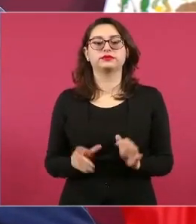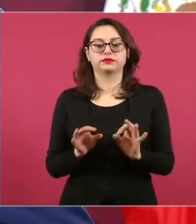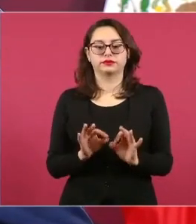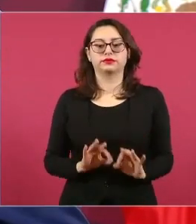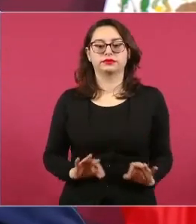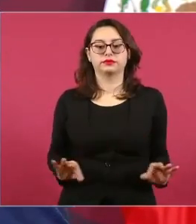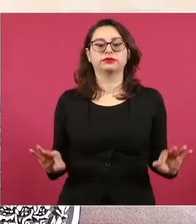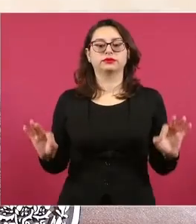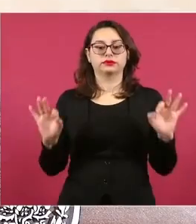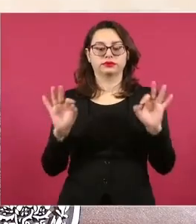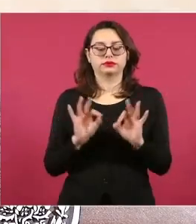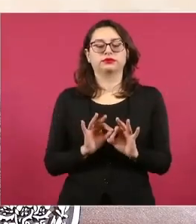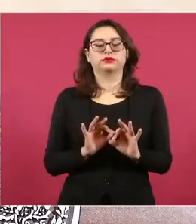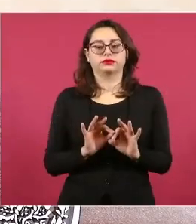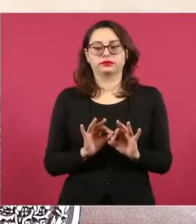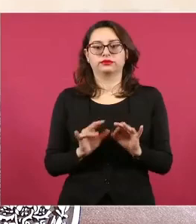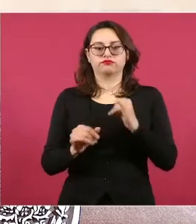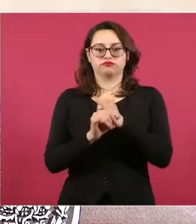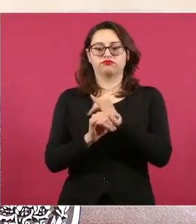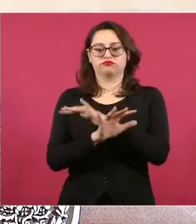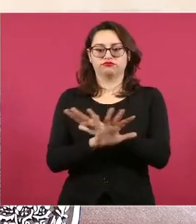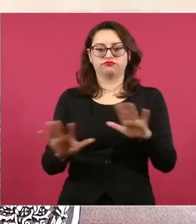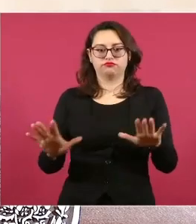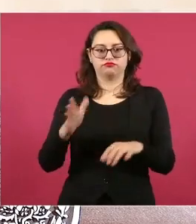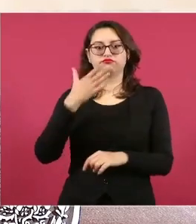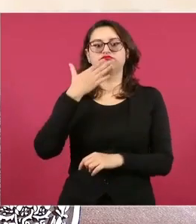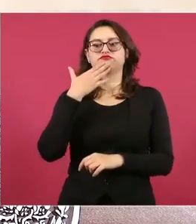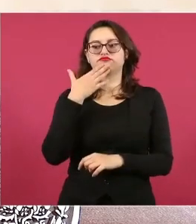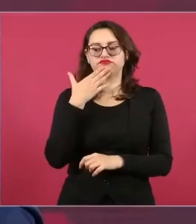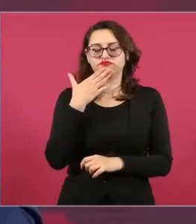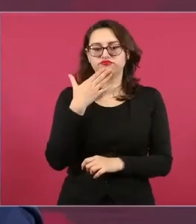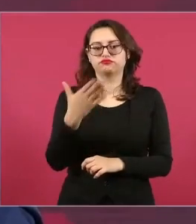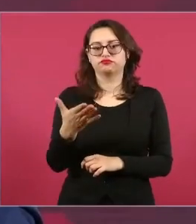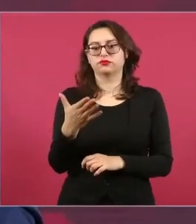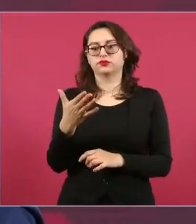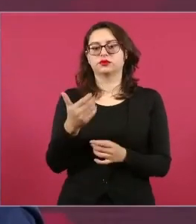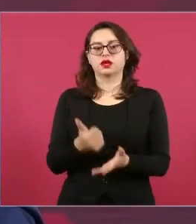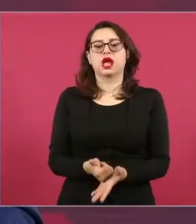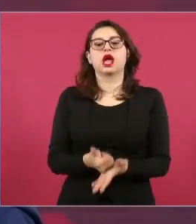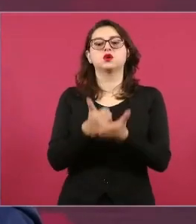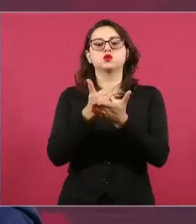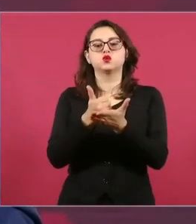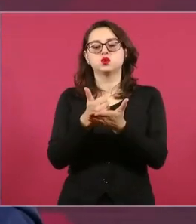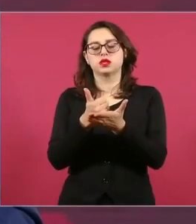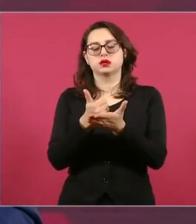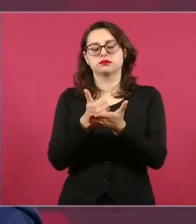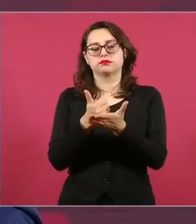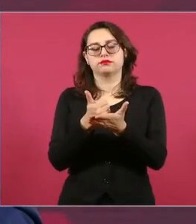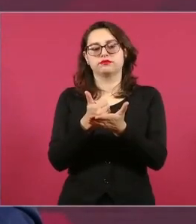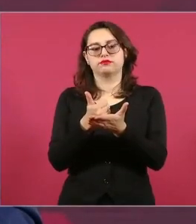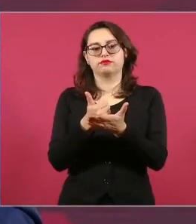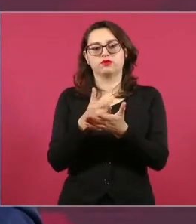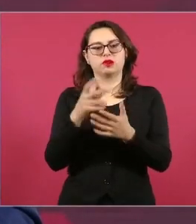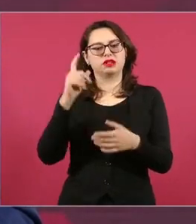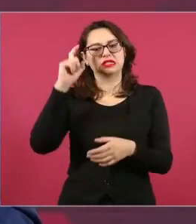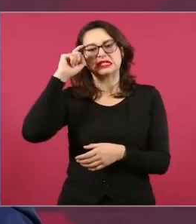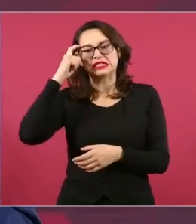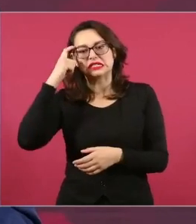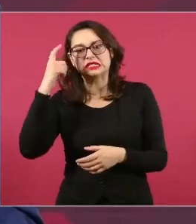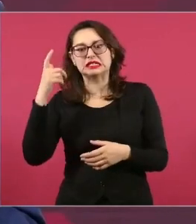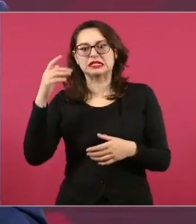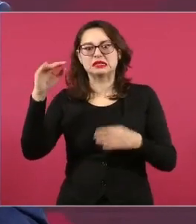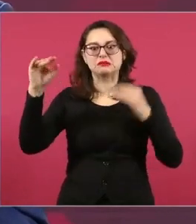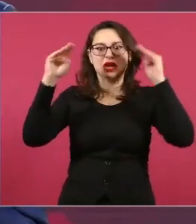importante que tengan la información y que nos ayuden. También no se va a contaminar